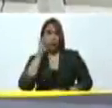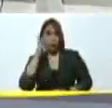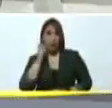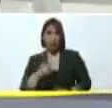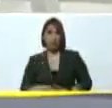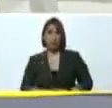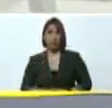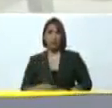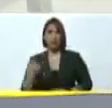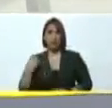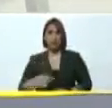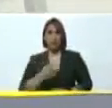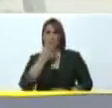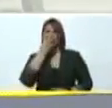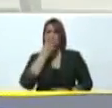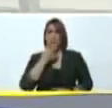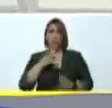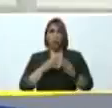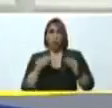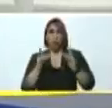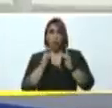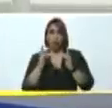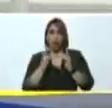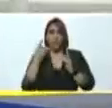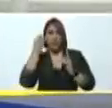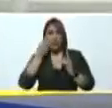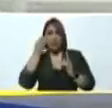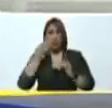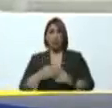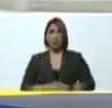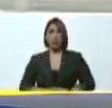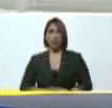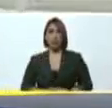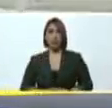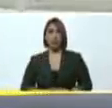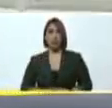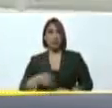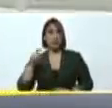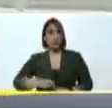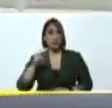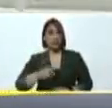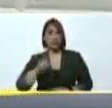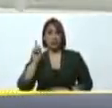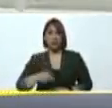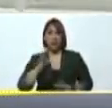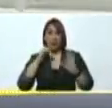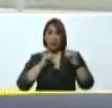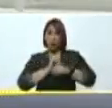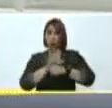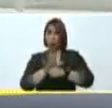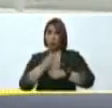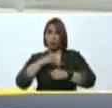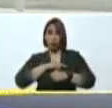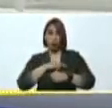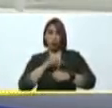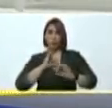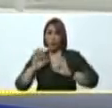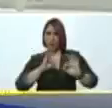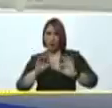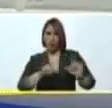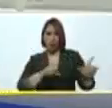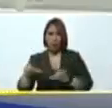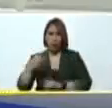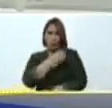tomas de oxígeno en todas las camas porque pensamos que si se requiriera para atención de COVID en algún momento pues estamos preparados tenemos